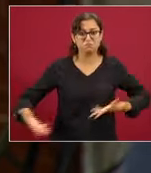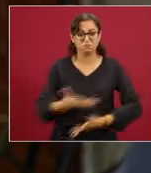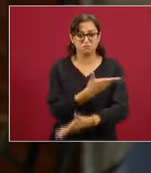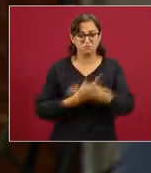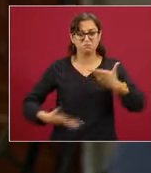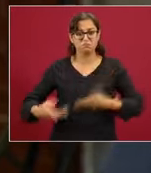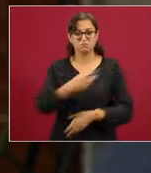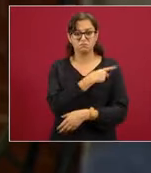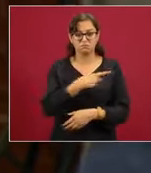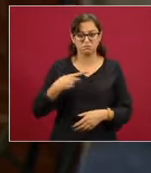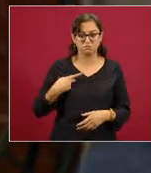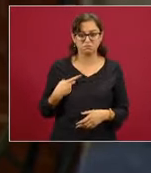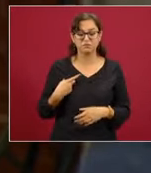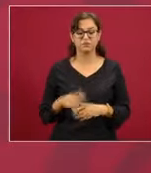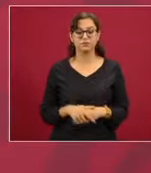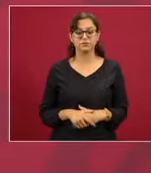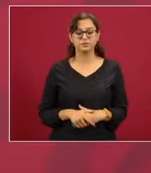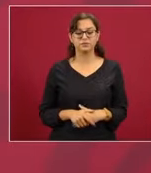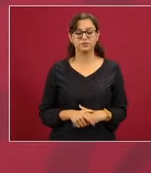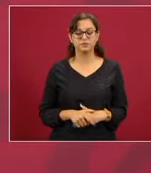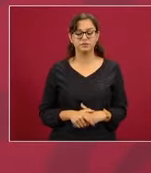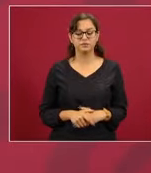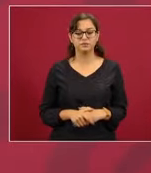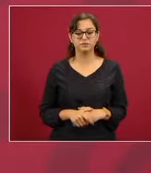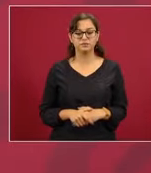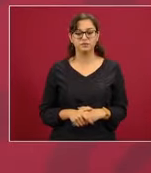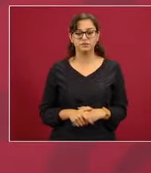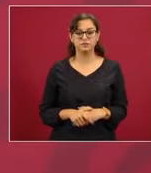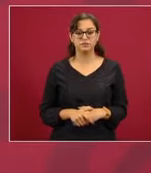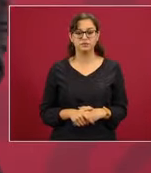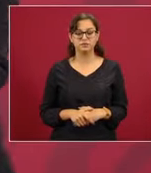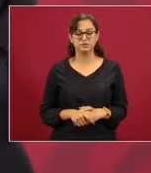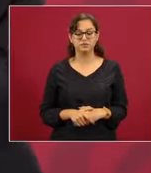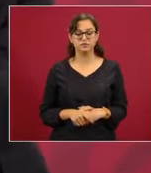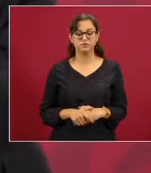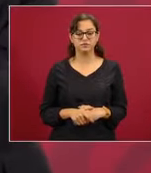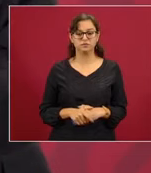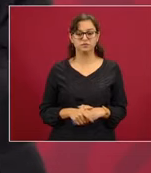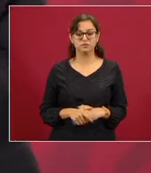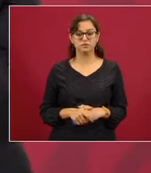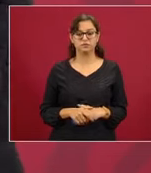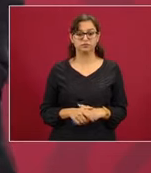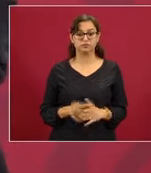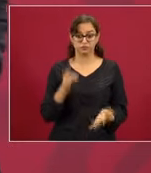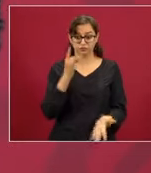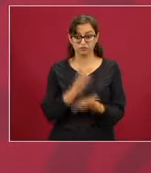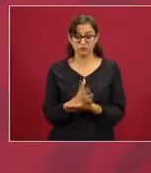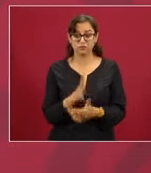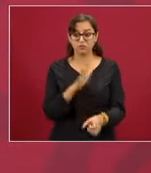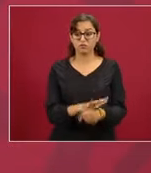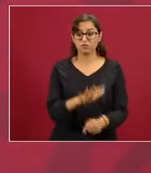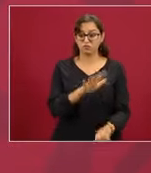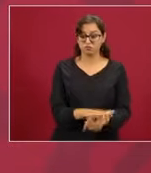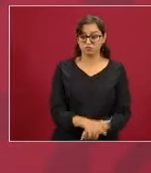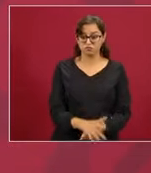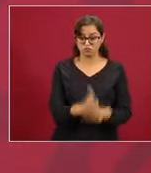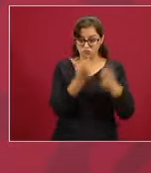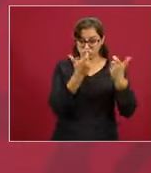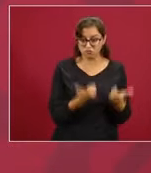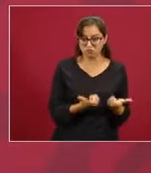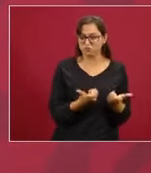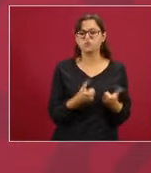No sólo procurando el bienestar material, sino el bienestar del alma